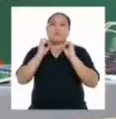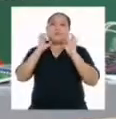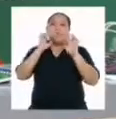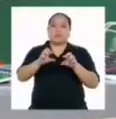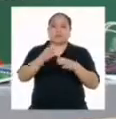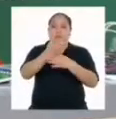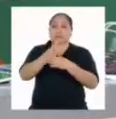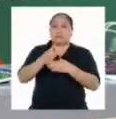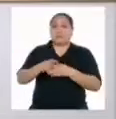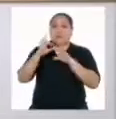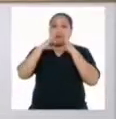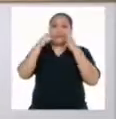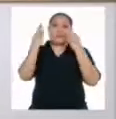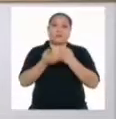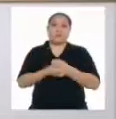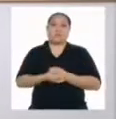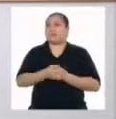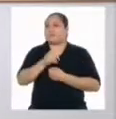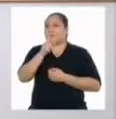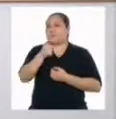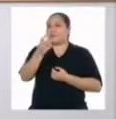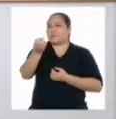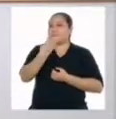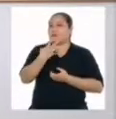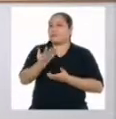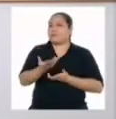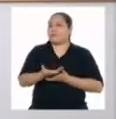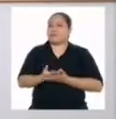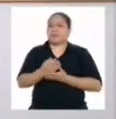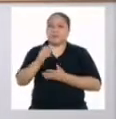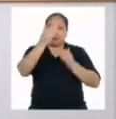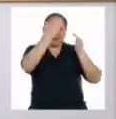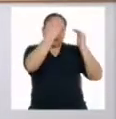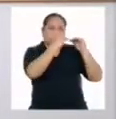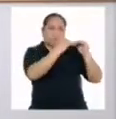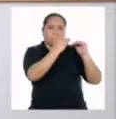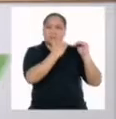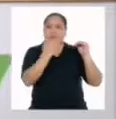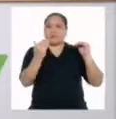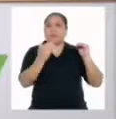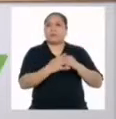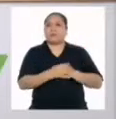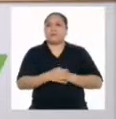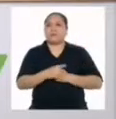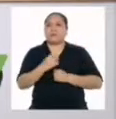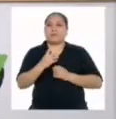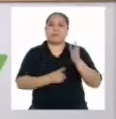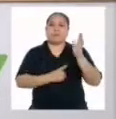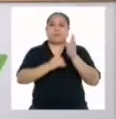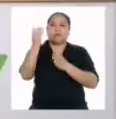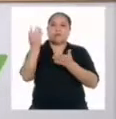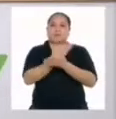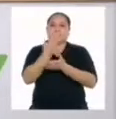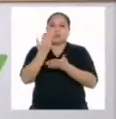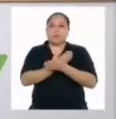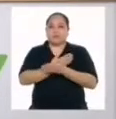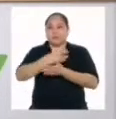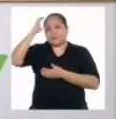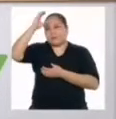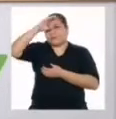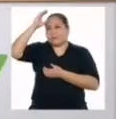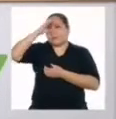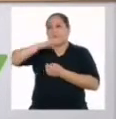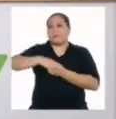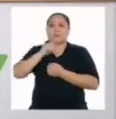oportunidad para compartir en familia. ¿Qué nos puedes decir sobre el siguiente beneficio? ¿Desarrollo de nuevas